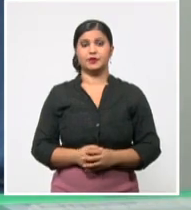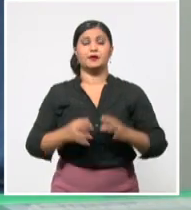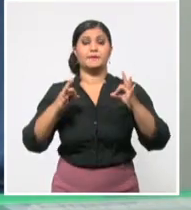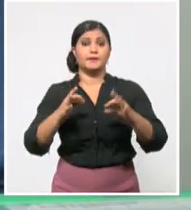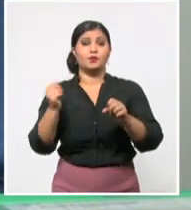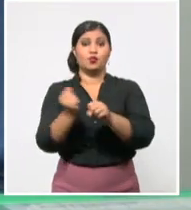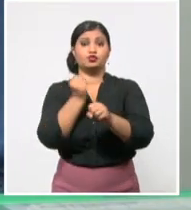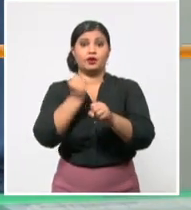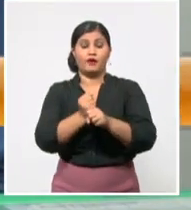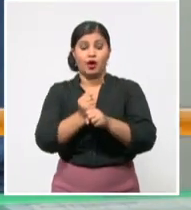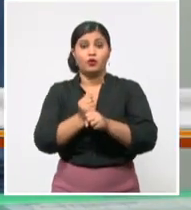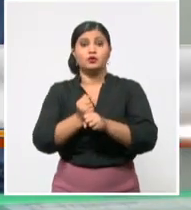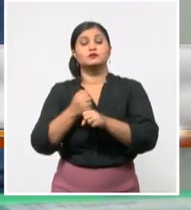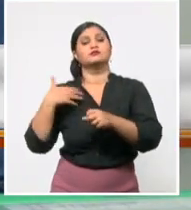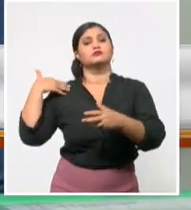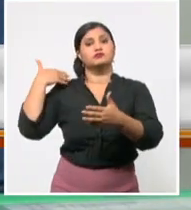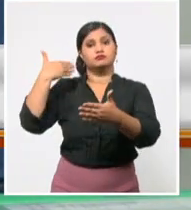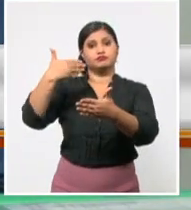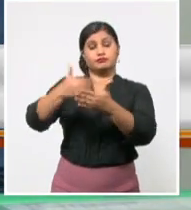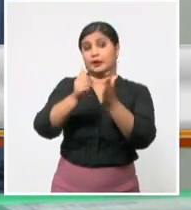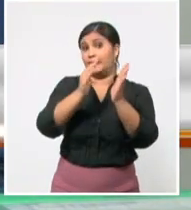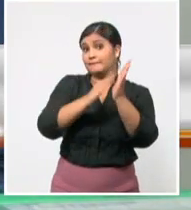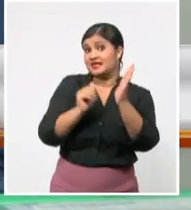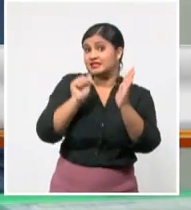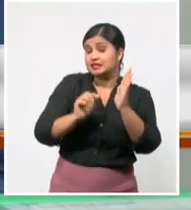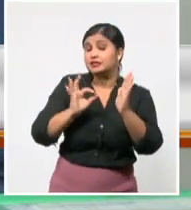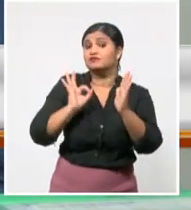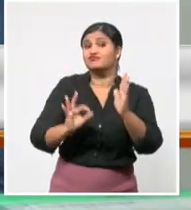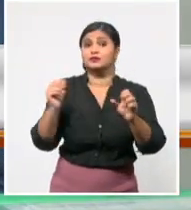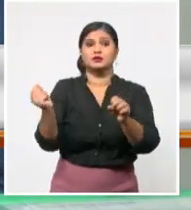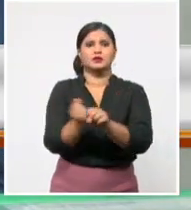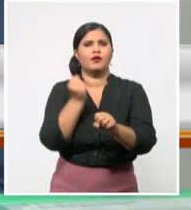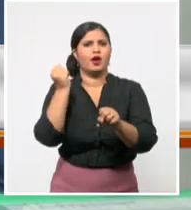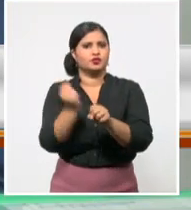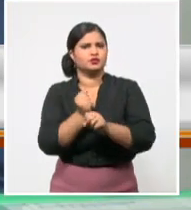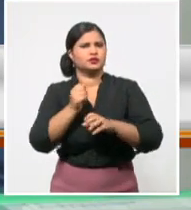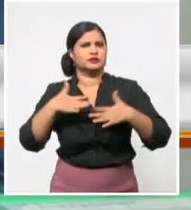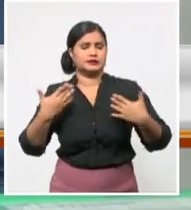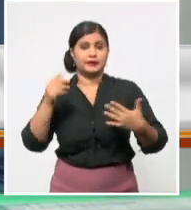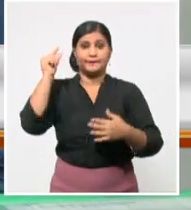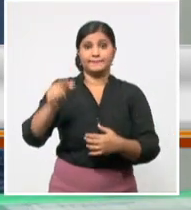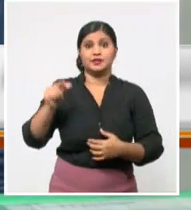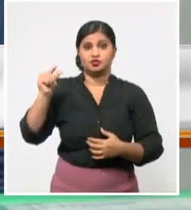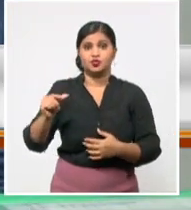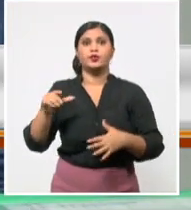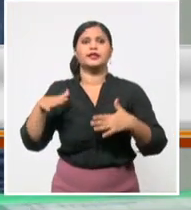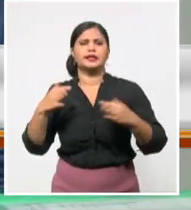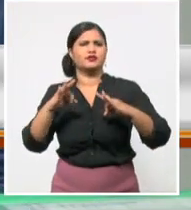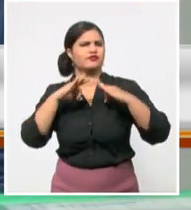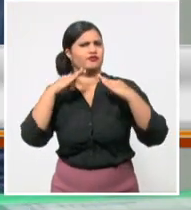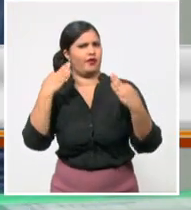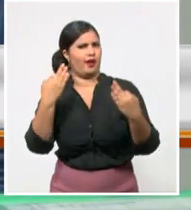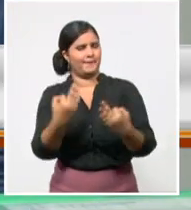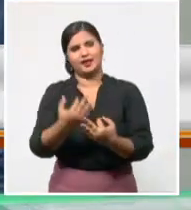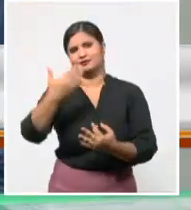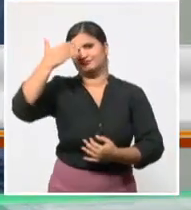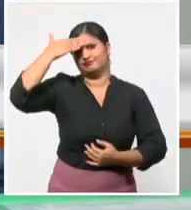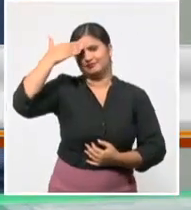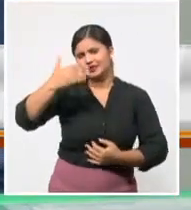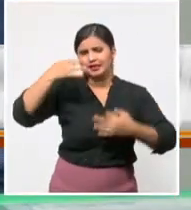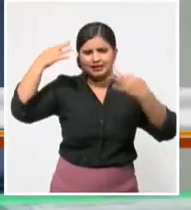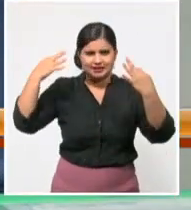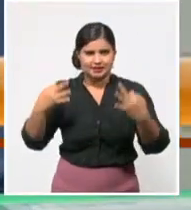personas que salvaron la vida, no son solo números, son personas con familia, gente que agradece, gente que tiene hoy